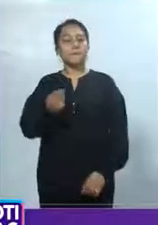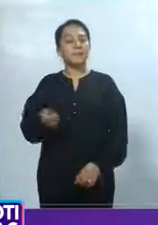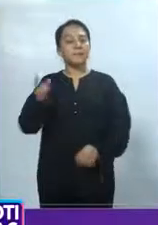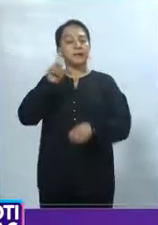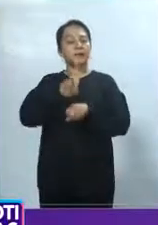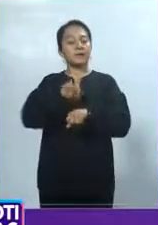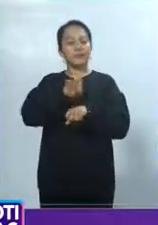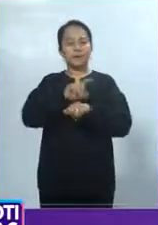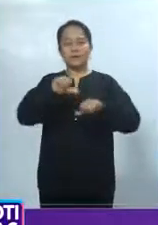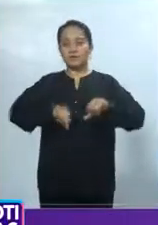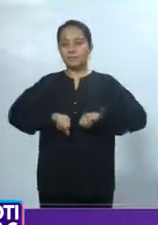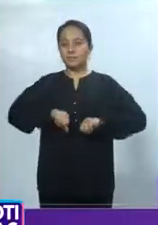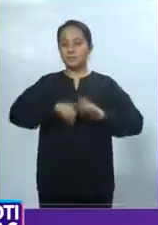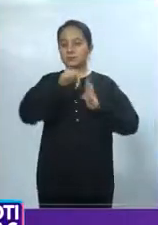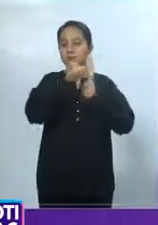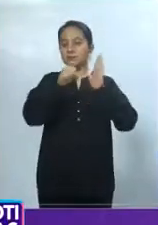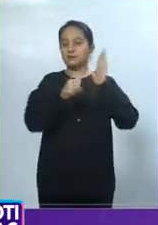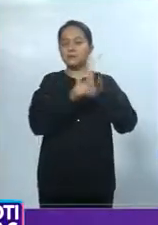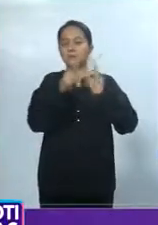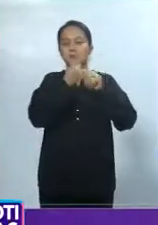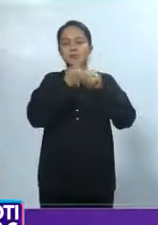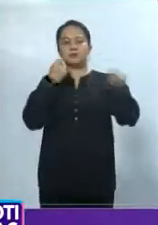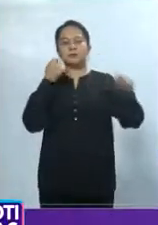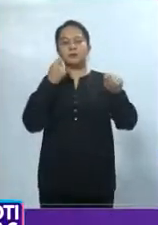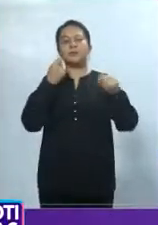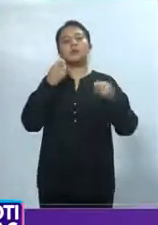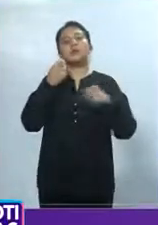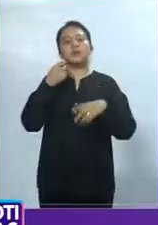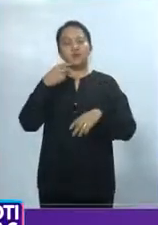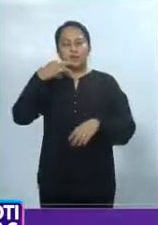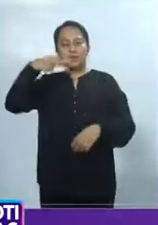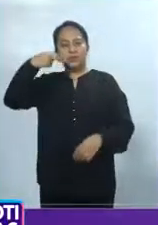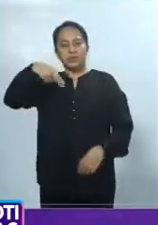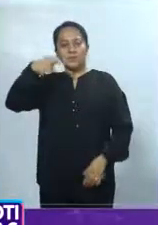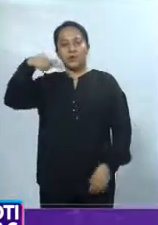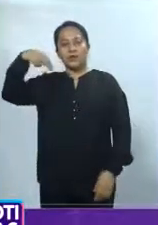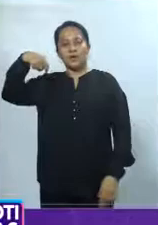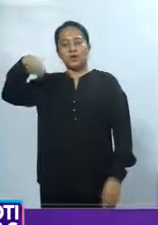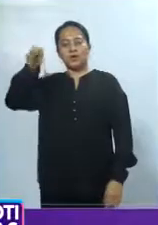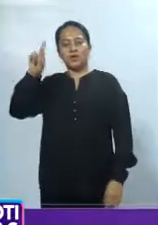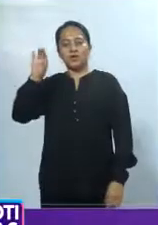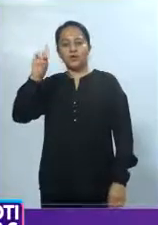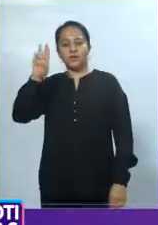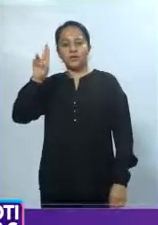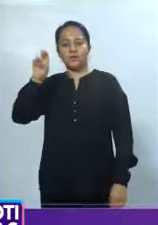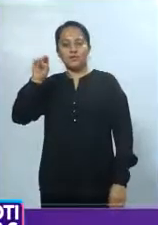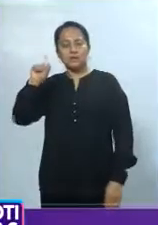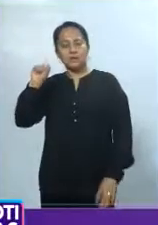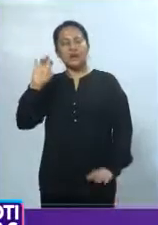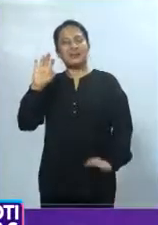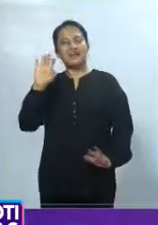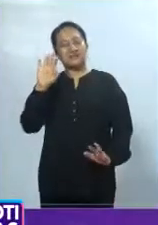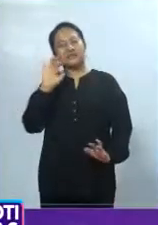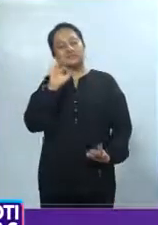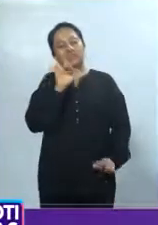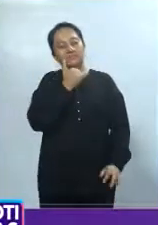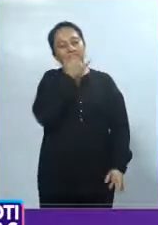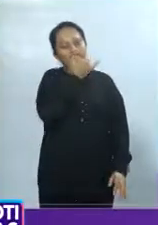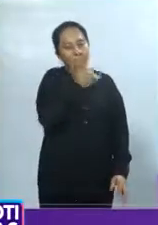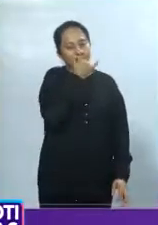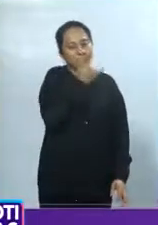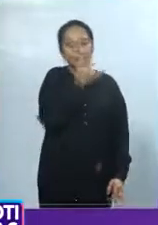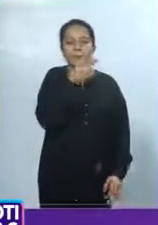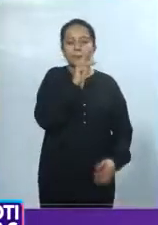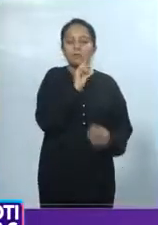En el primer día de operaciones del sistema de transporte público de pasajeros, CROBUS, se han registrado algunas feas técnicas y de personal, las cuales